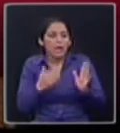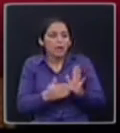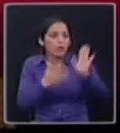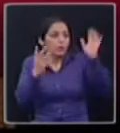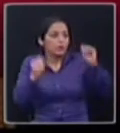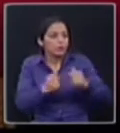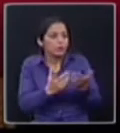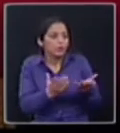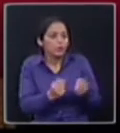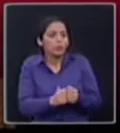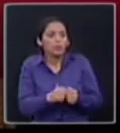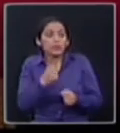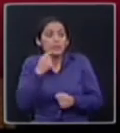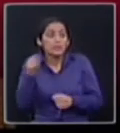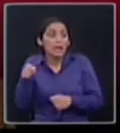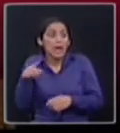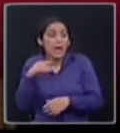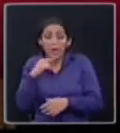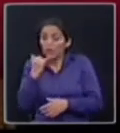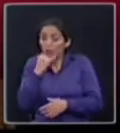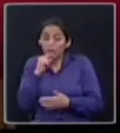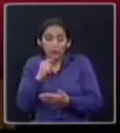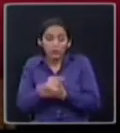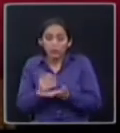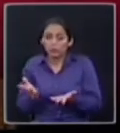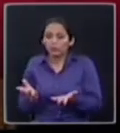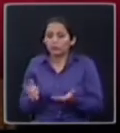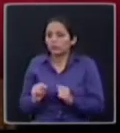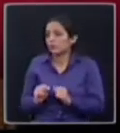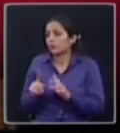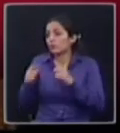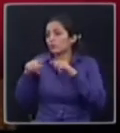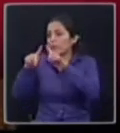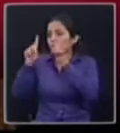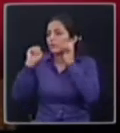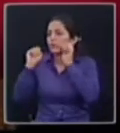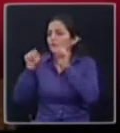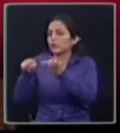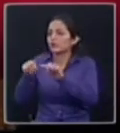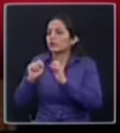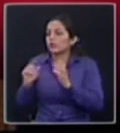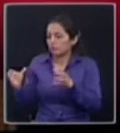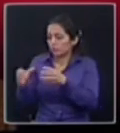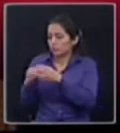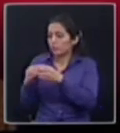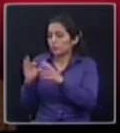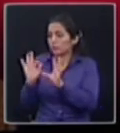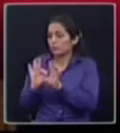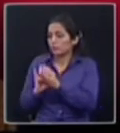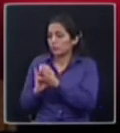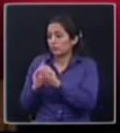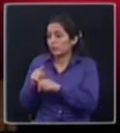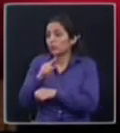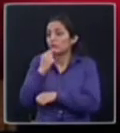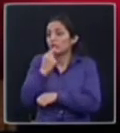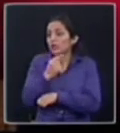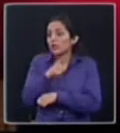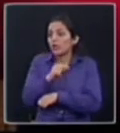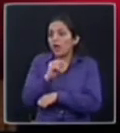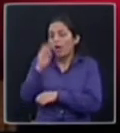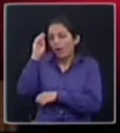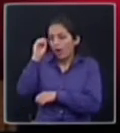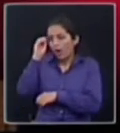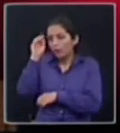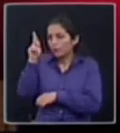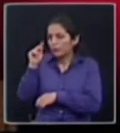Consejo de Participación Ciudadana entonces se puede hacer. Con el Consejo de Participación Ciudadana y su exposición en la Asamblea les queda claro entonces a ustedes